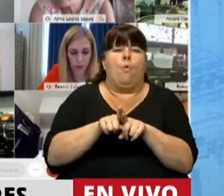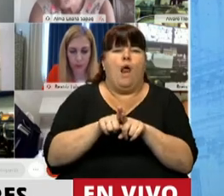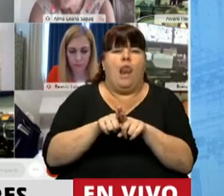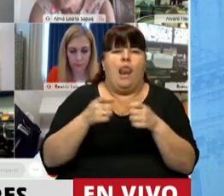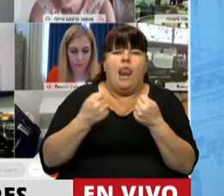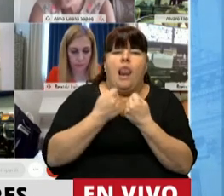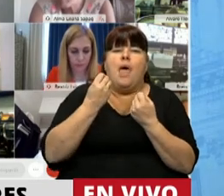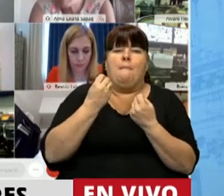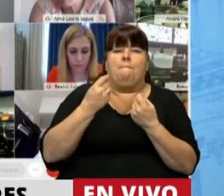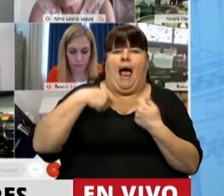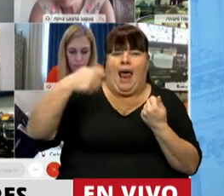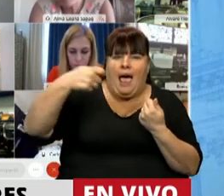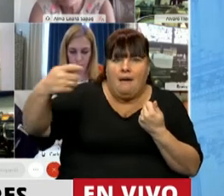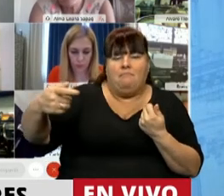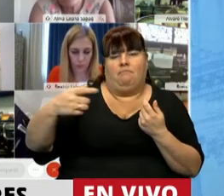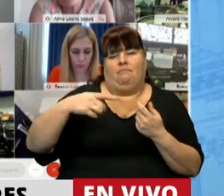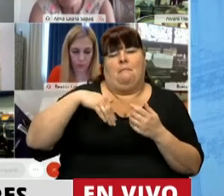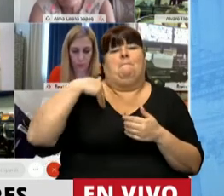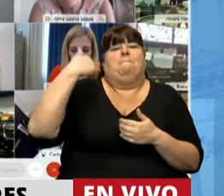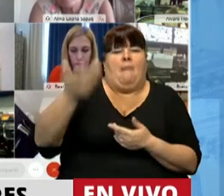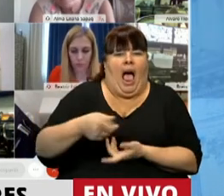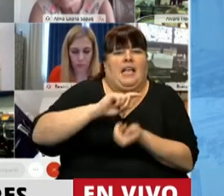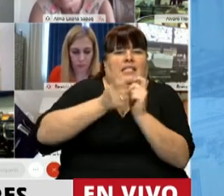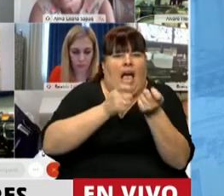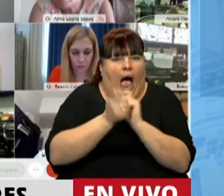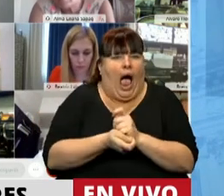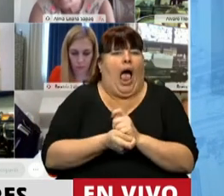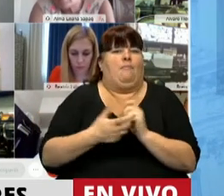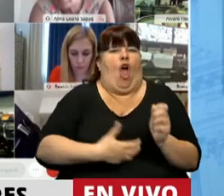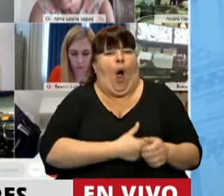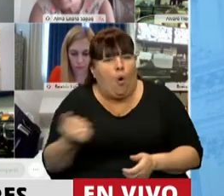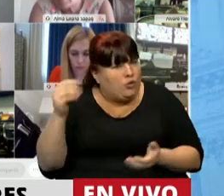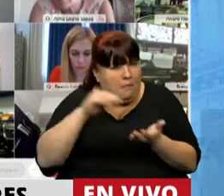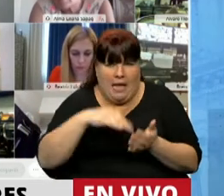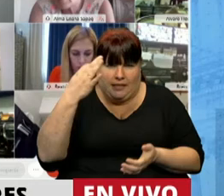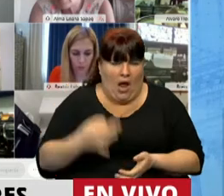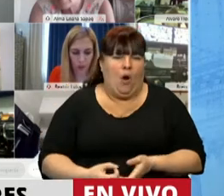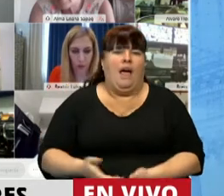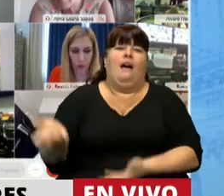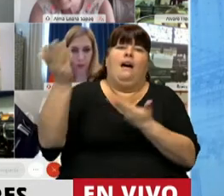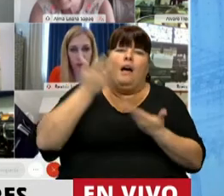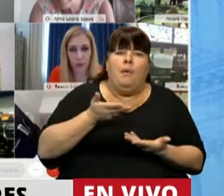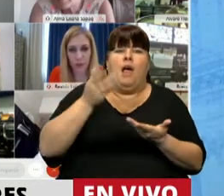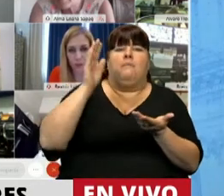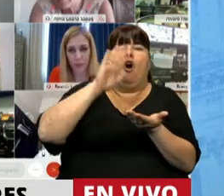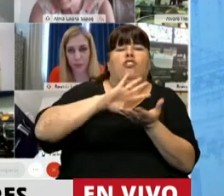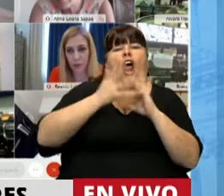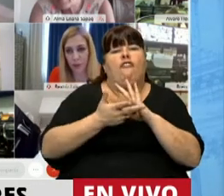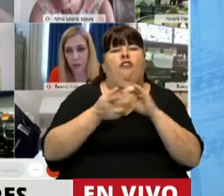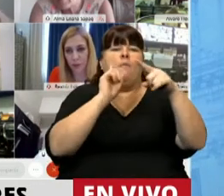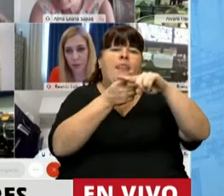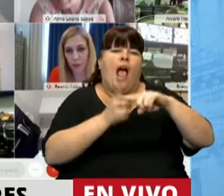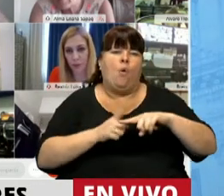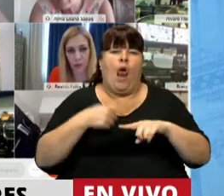facilidades extendidas que implicarán más reformas estructurales y más ajustes, lo recibe con una nueva fórmula de